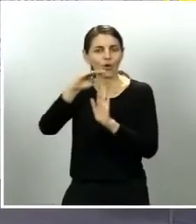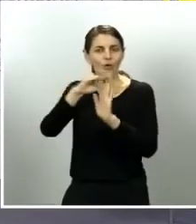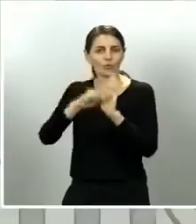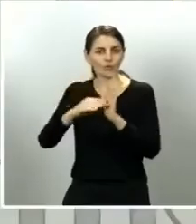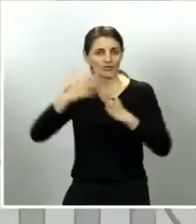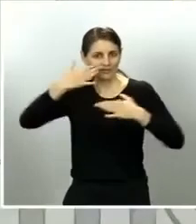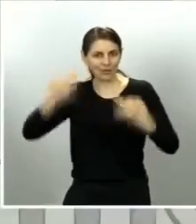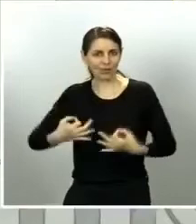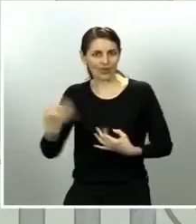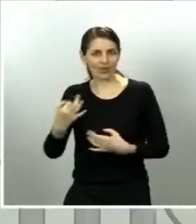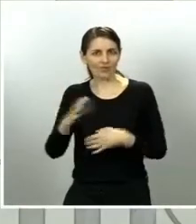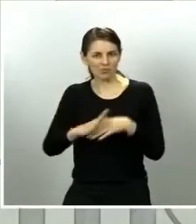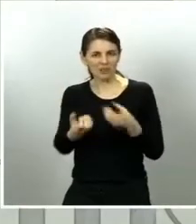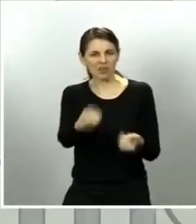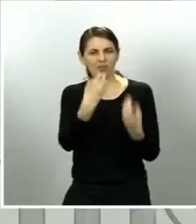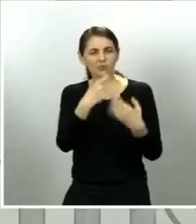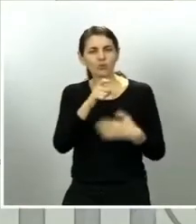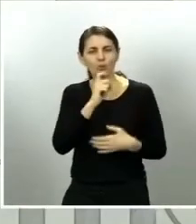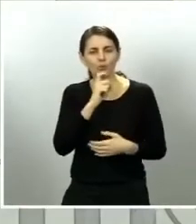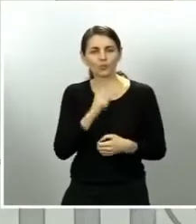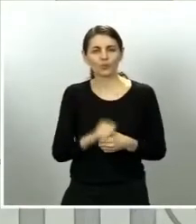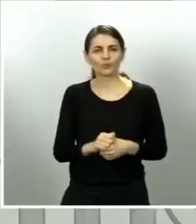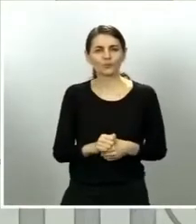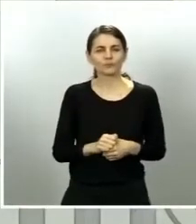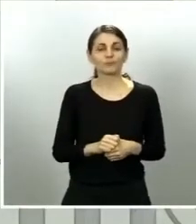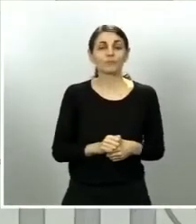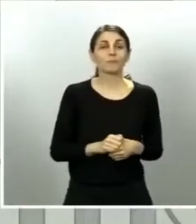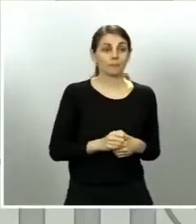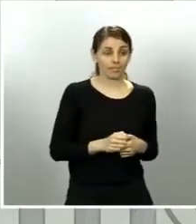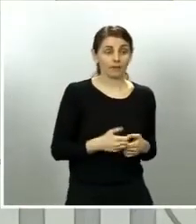muchas gracias luis ya he dicho antes que la unidad de referencia